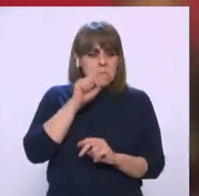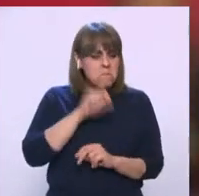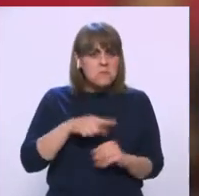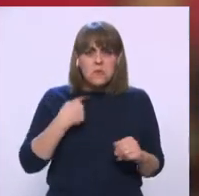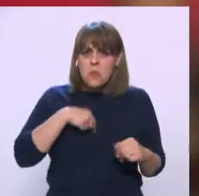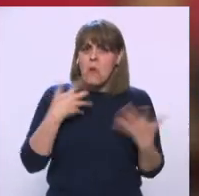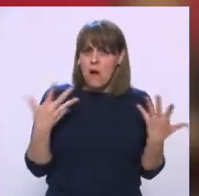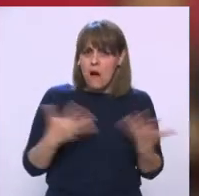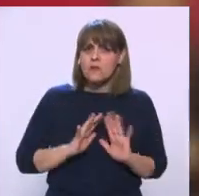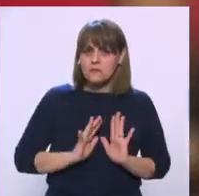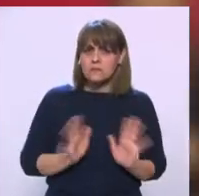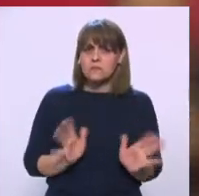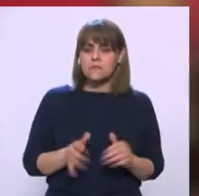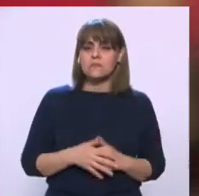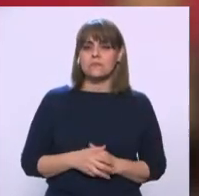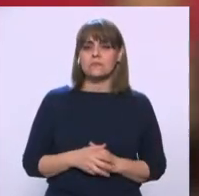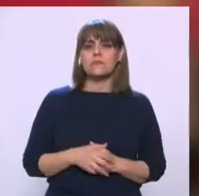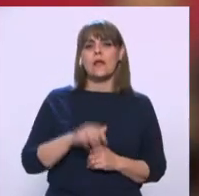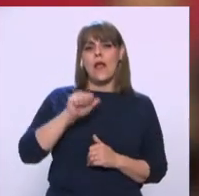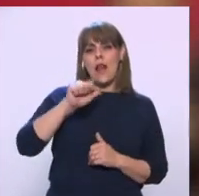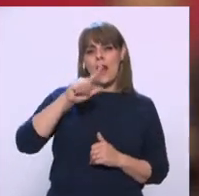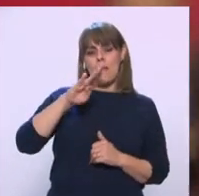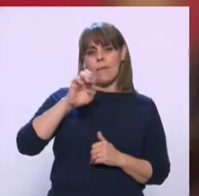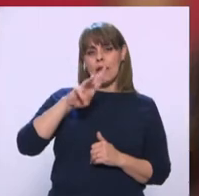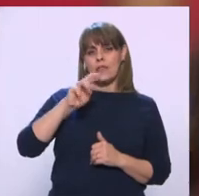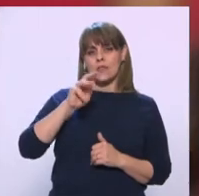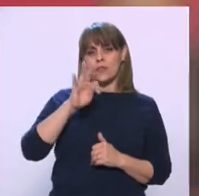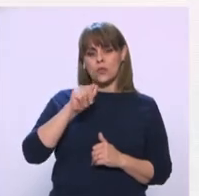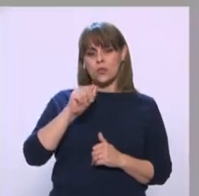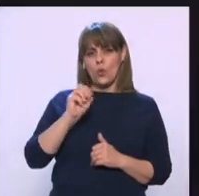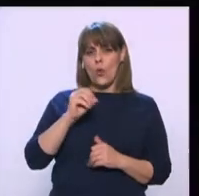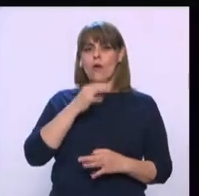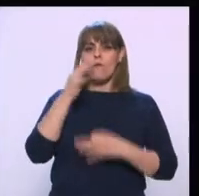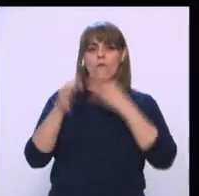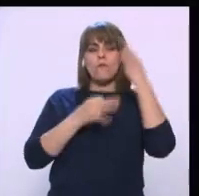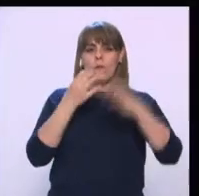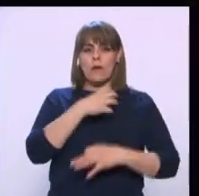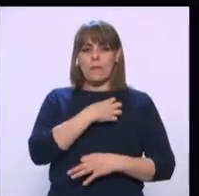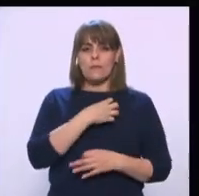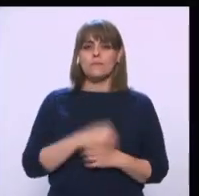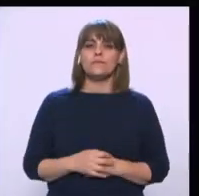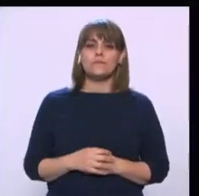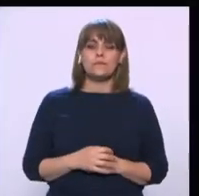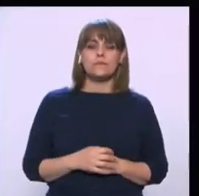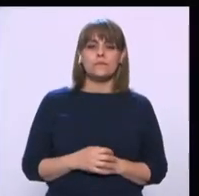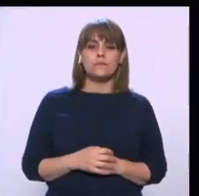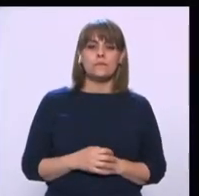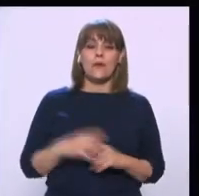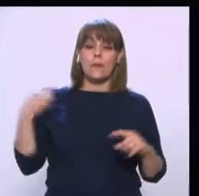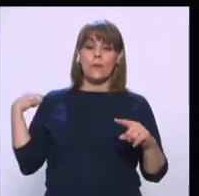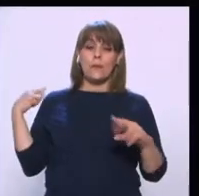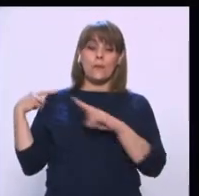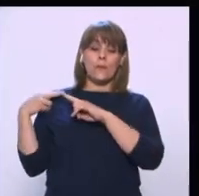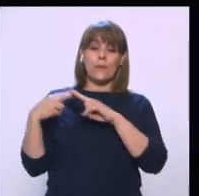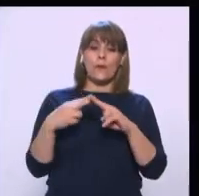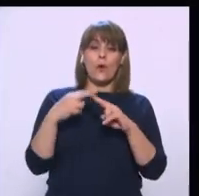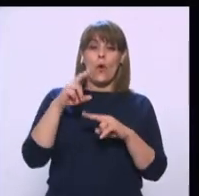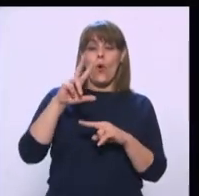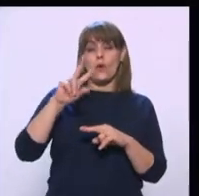No De la